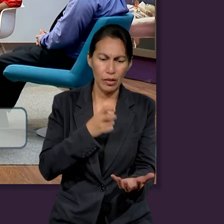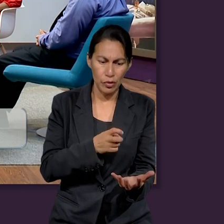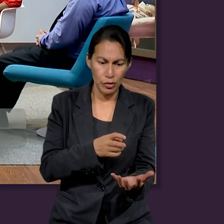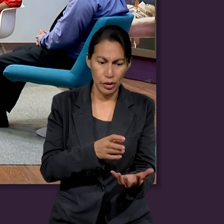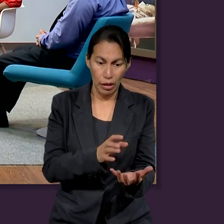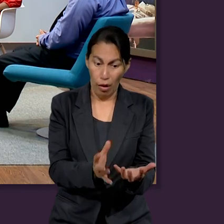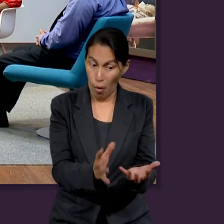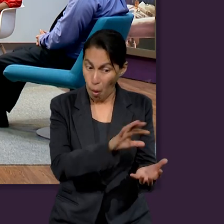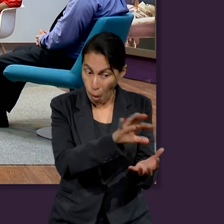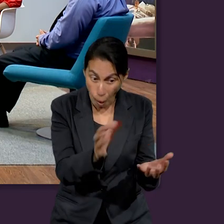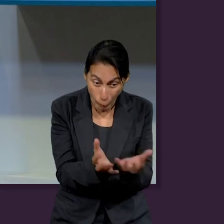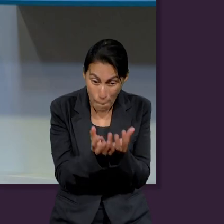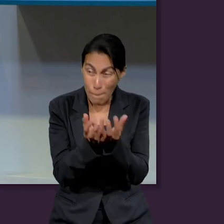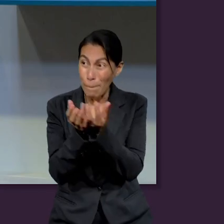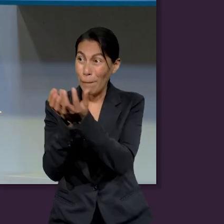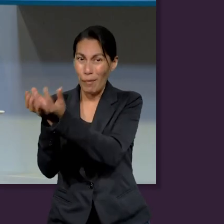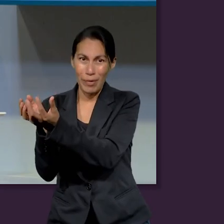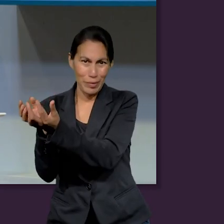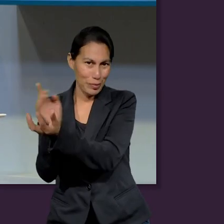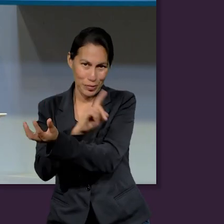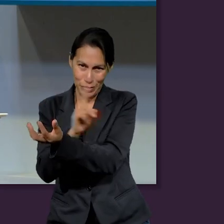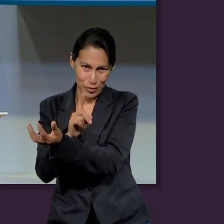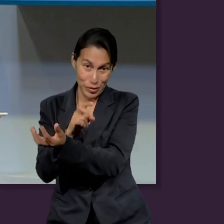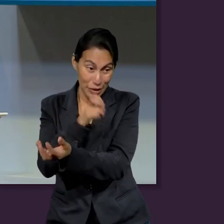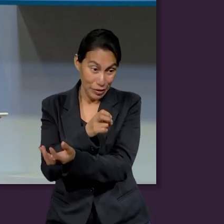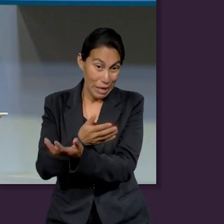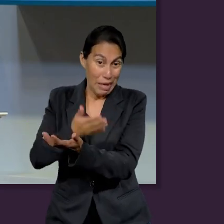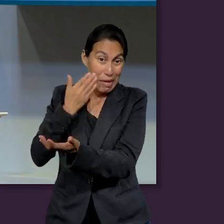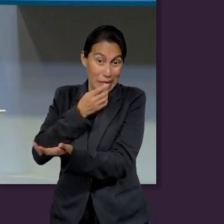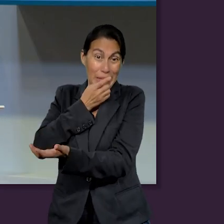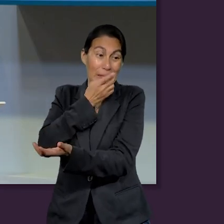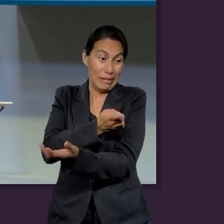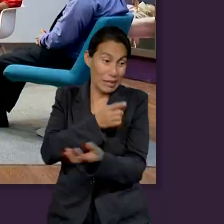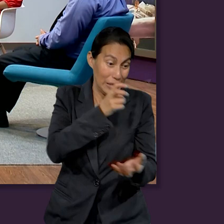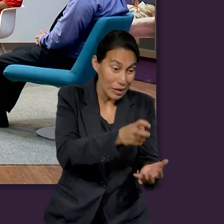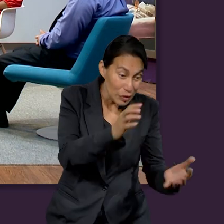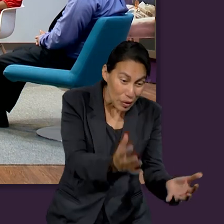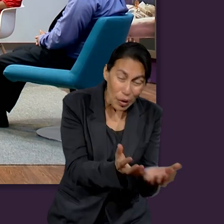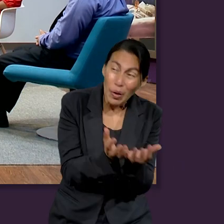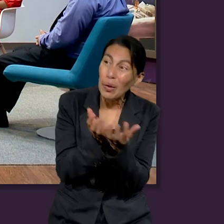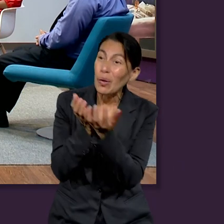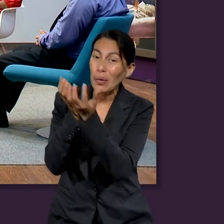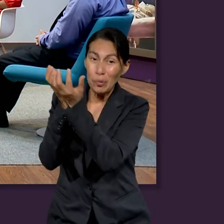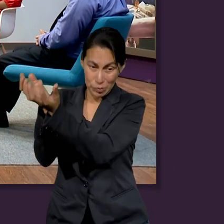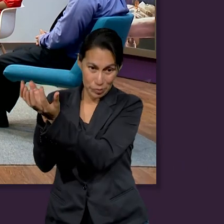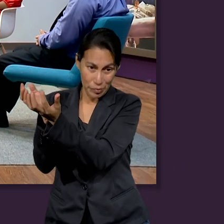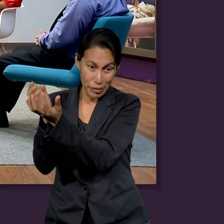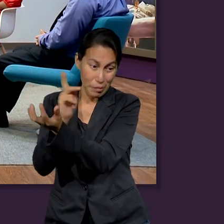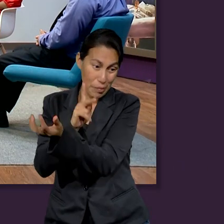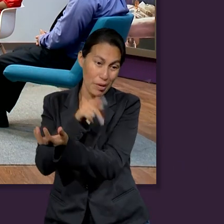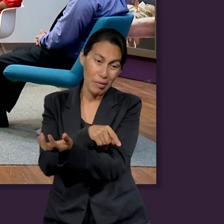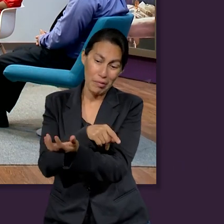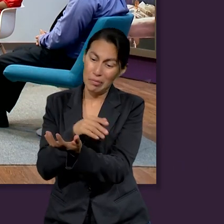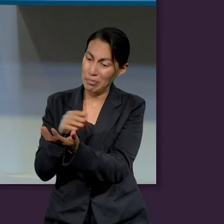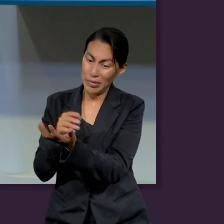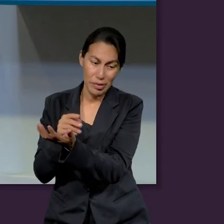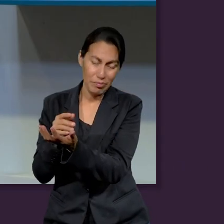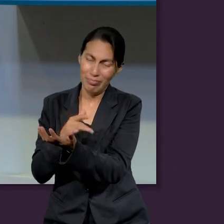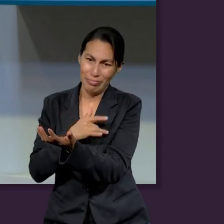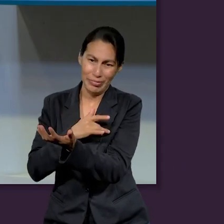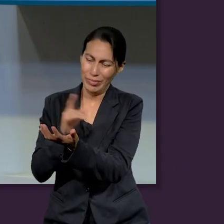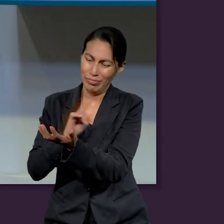codicia, tomaron, robaron algo que ya no les pertenecía. Y que habían dedicado al Señor. Gracias, Abdel. Que habían